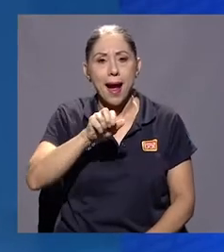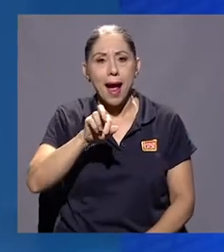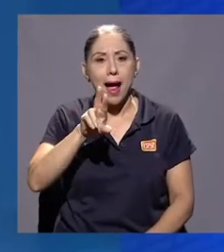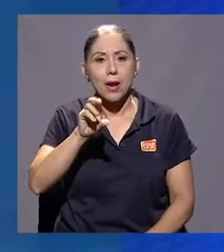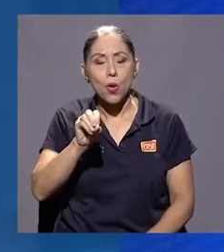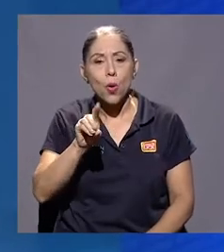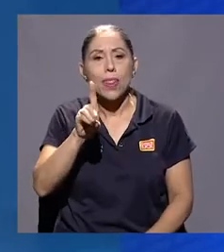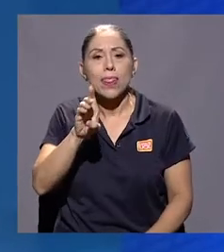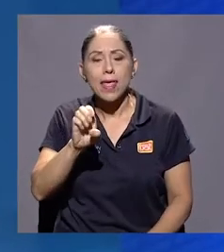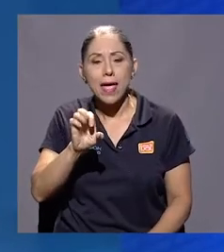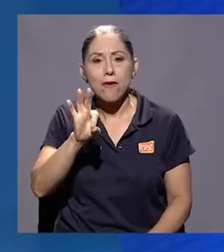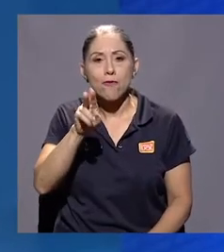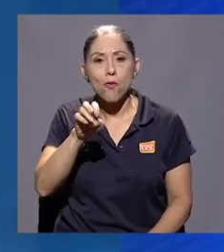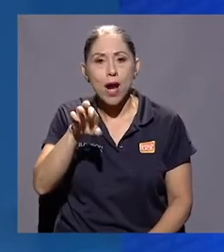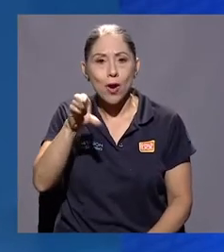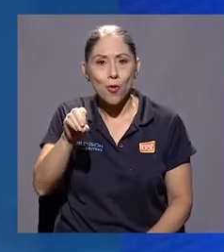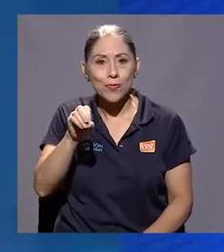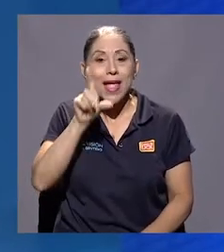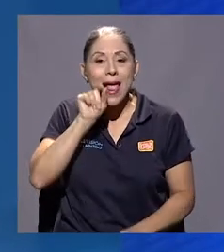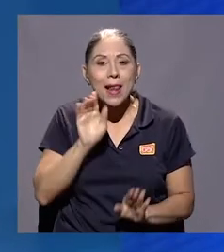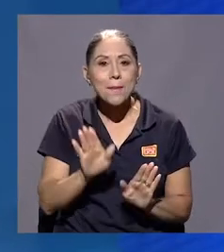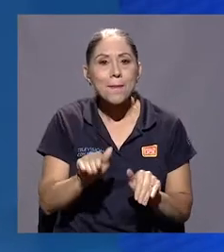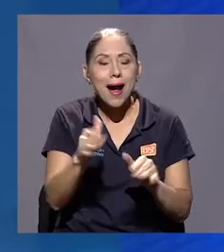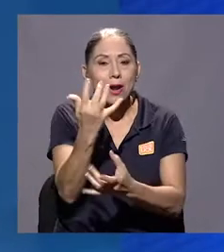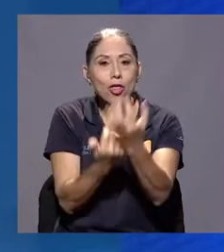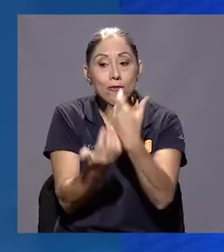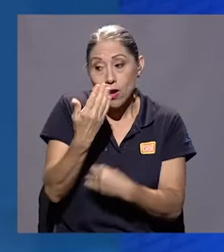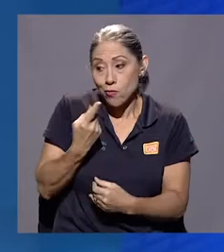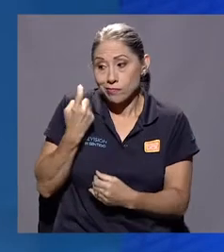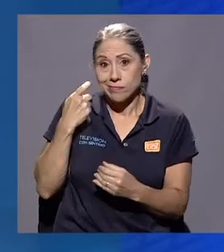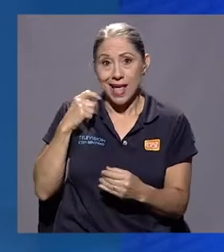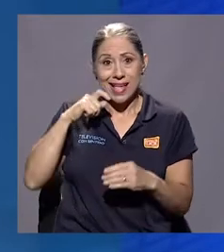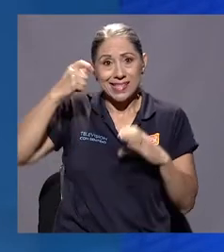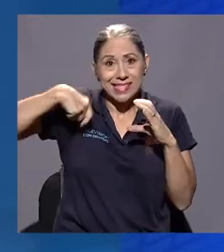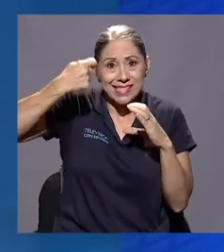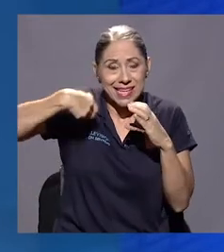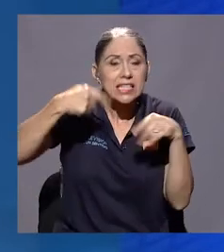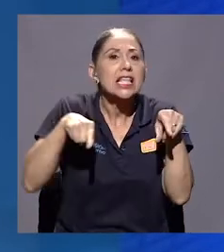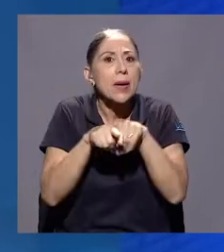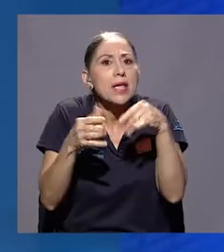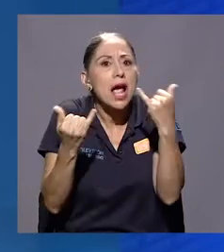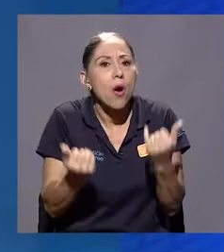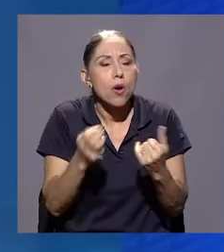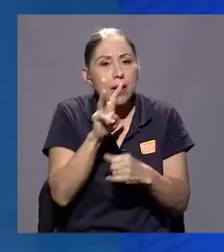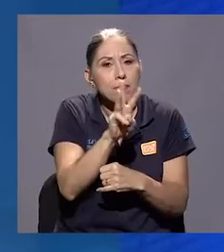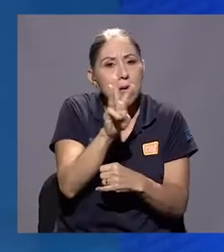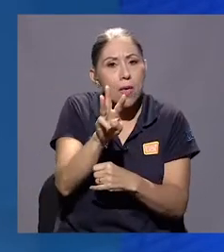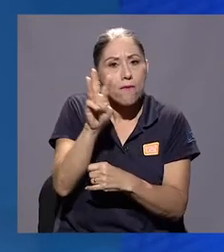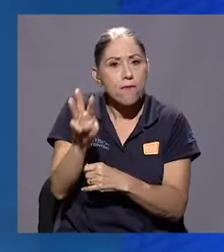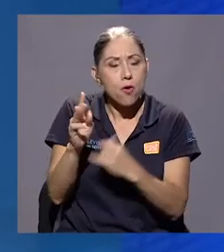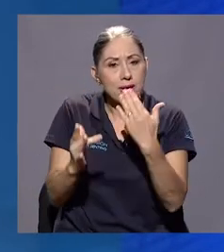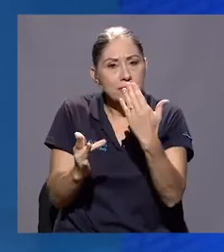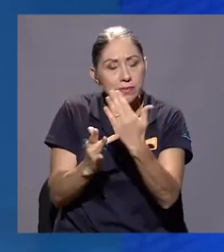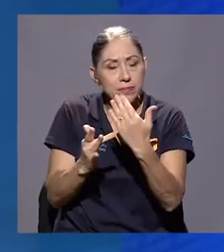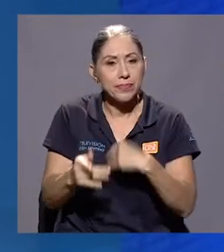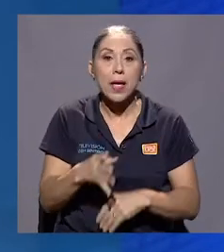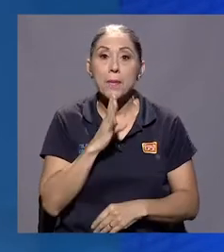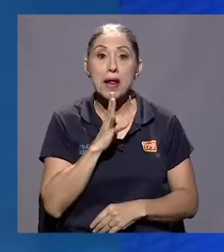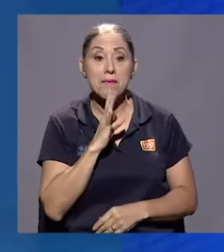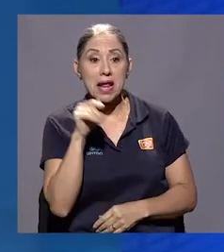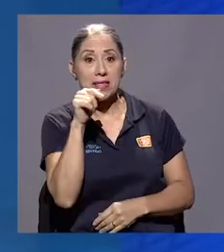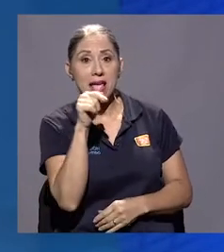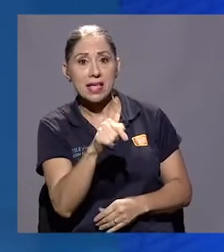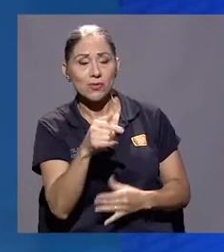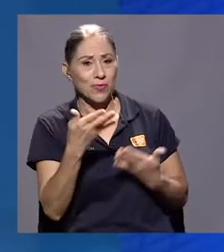recientemente se presentó en los cines nacionales y que ahora está disponible en plataformas digitales. Y para hablar de esta producción